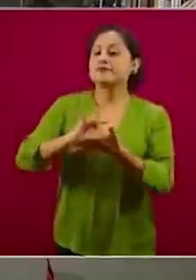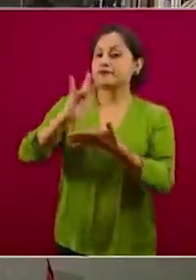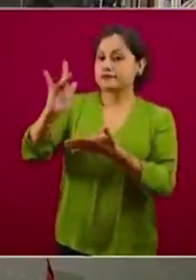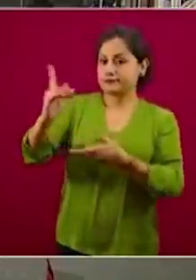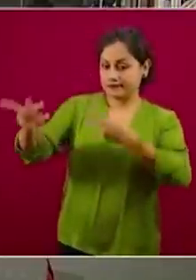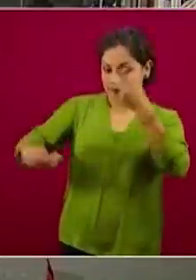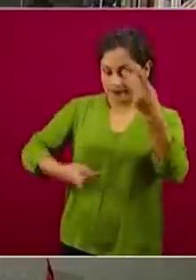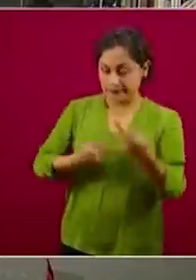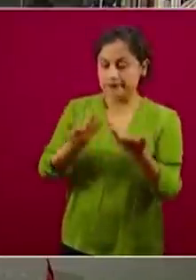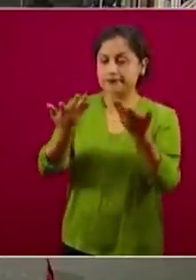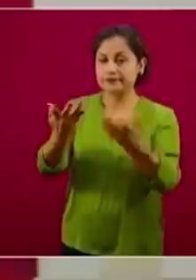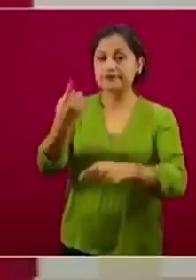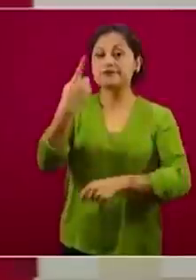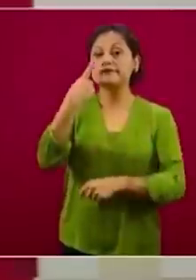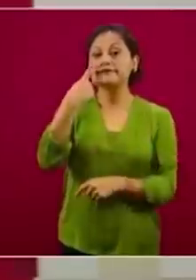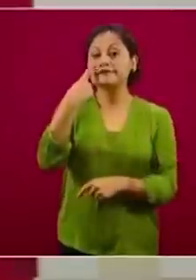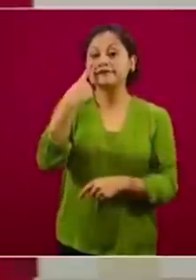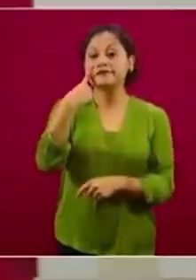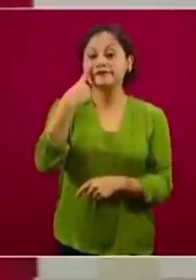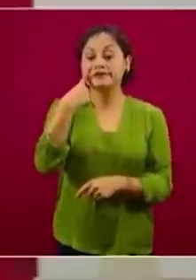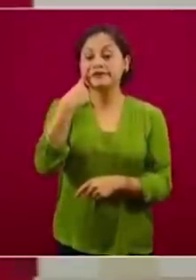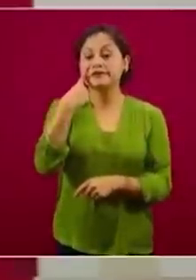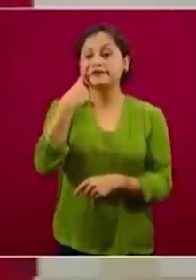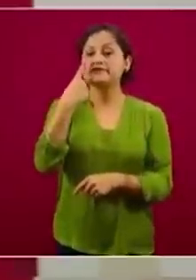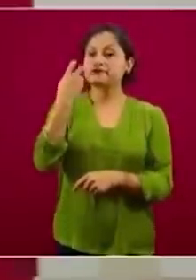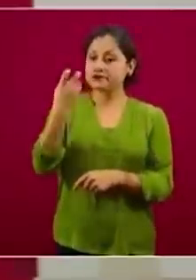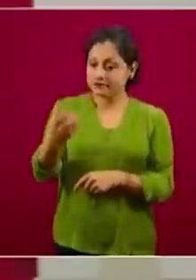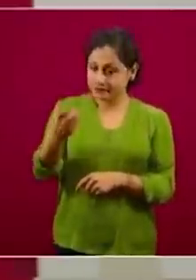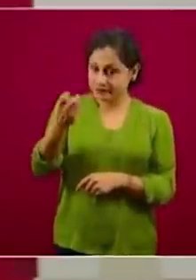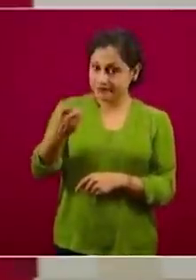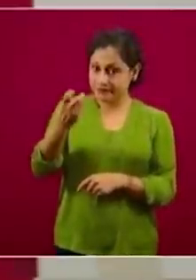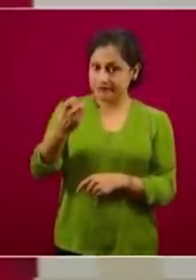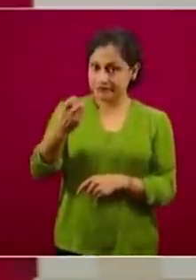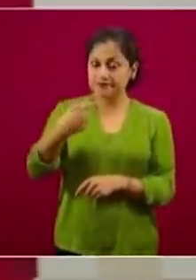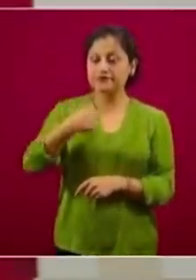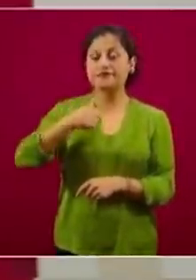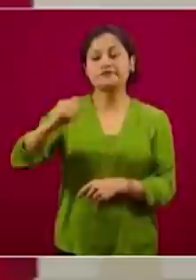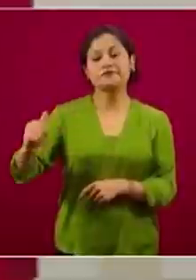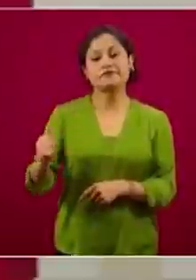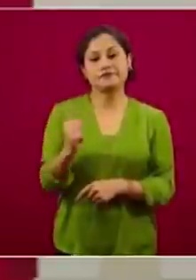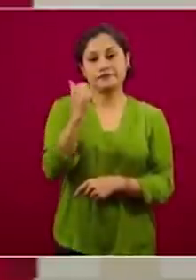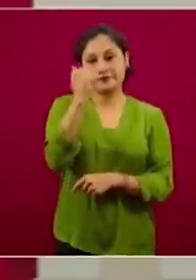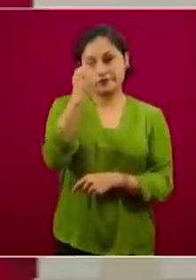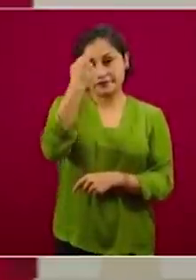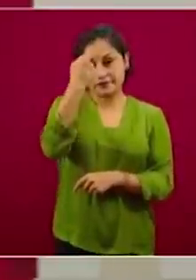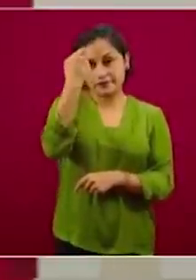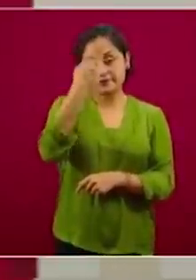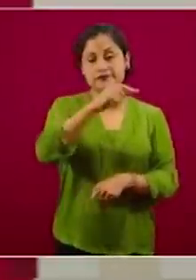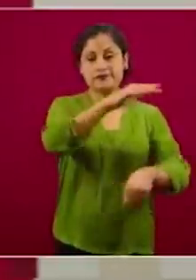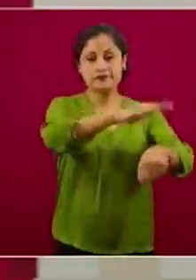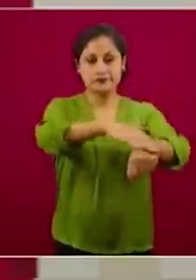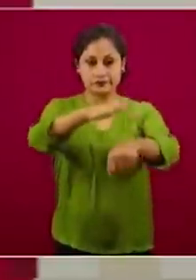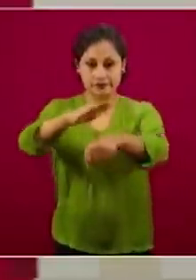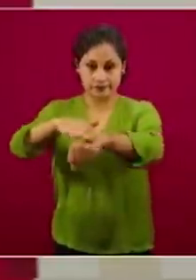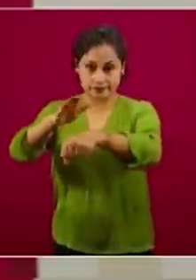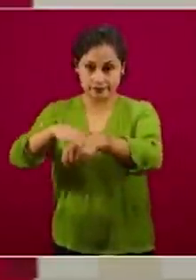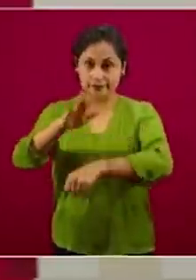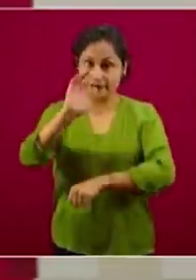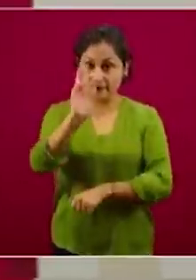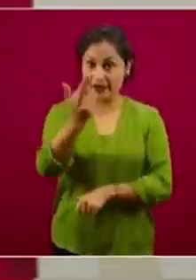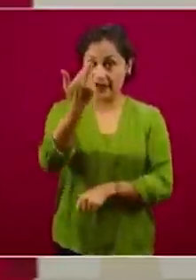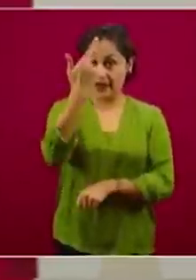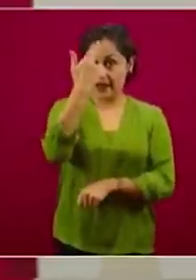Efectivamente, esto nos da la oportunidad de recordar que la Jornada Nacional de Sana Distancia